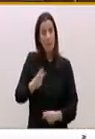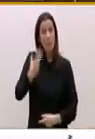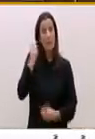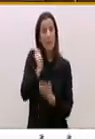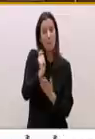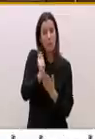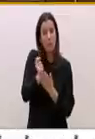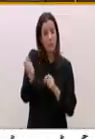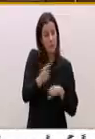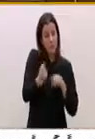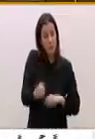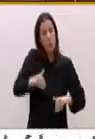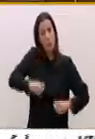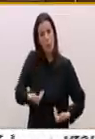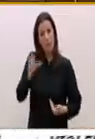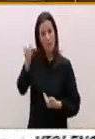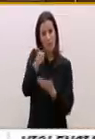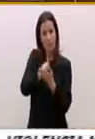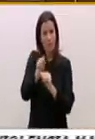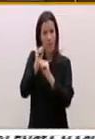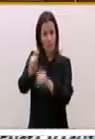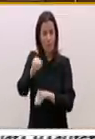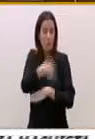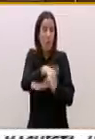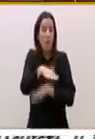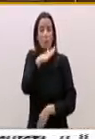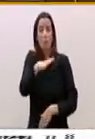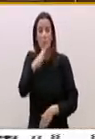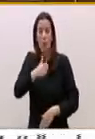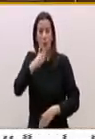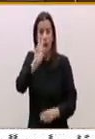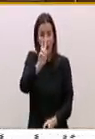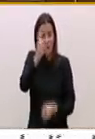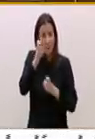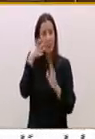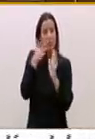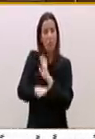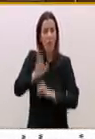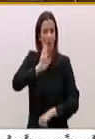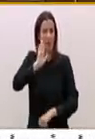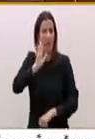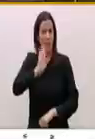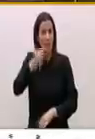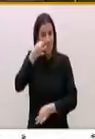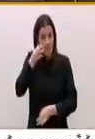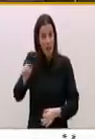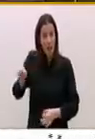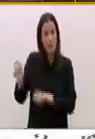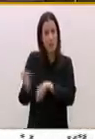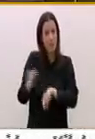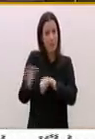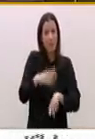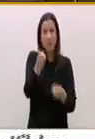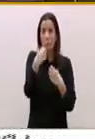se han visto obligados a salir a la calle porque son tratados por Hacienda como defraudadores cuando no son más que emigrantes desinformados,